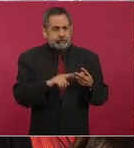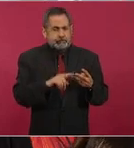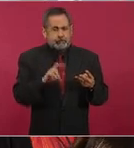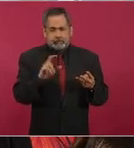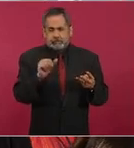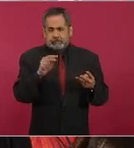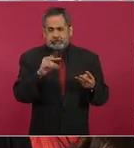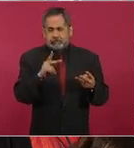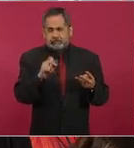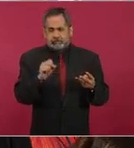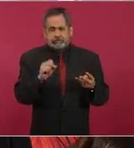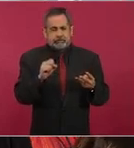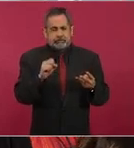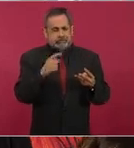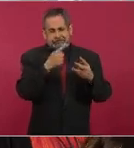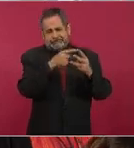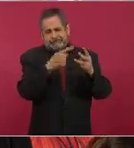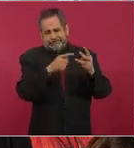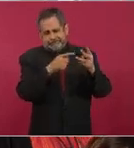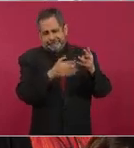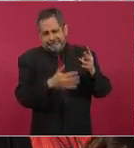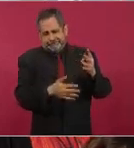Ramsés Peche, entre otros,